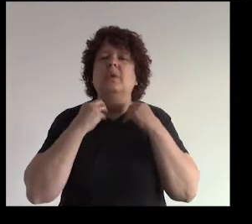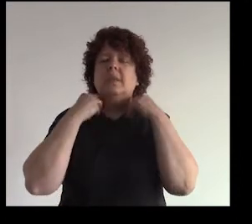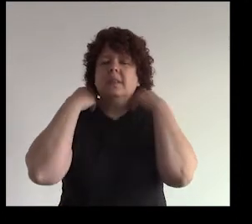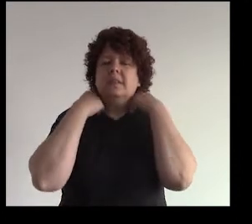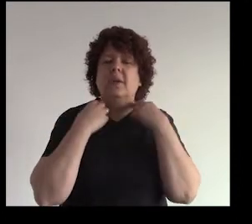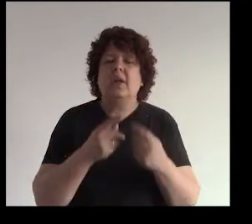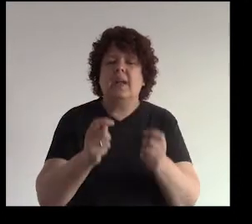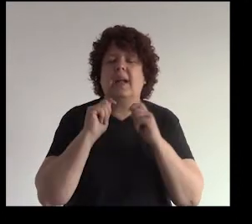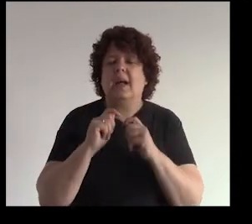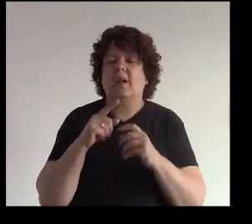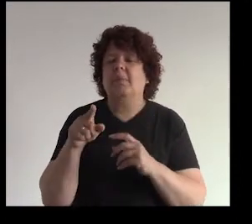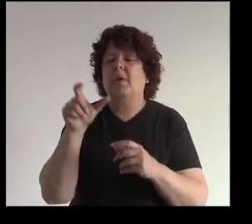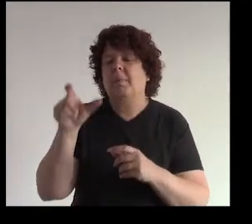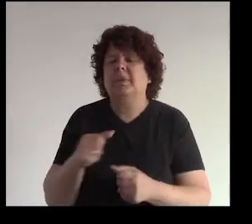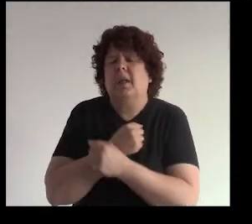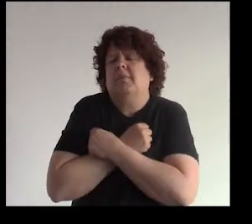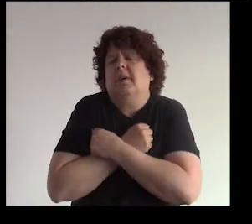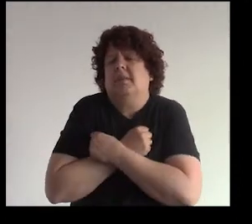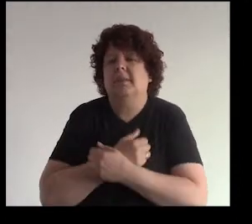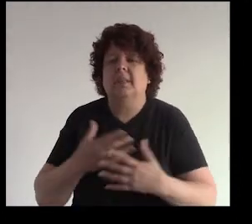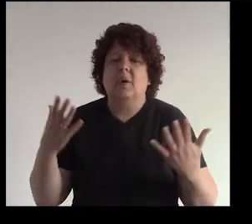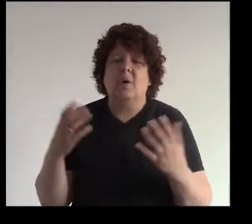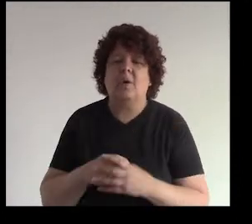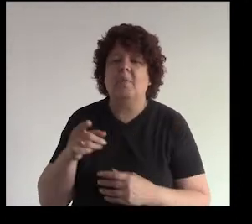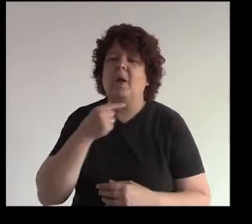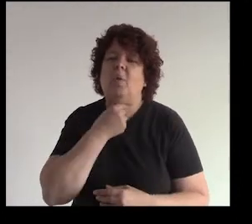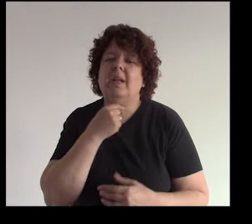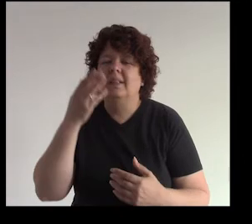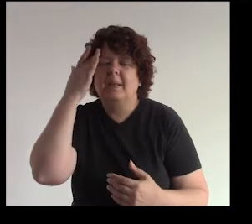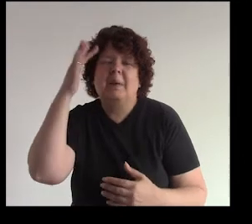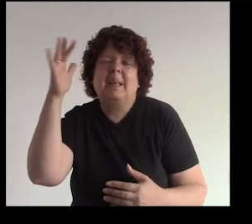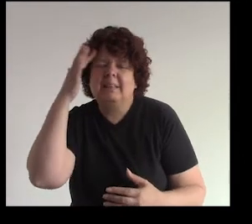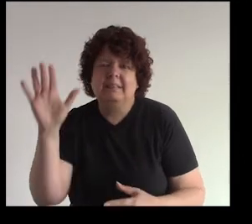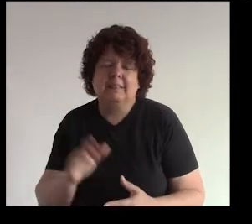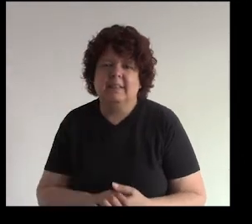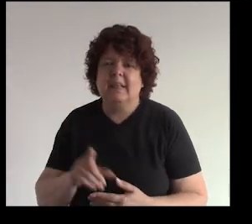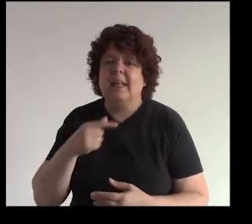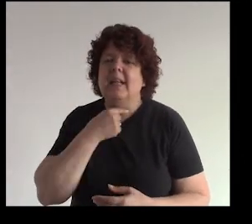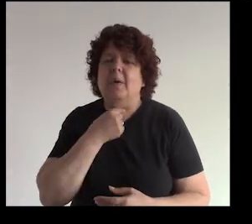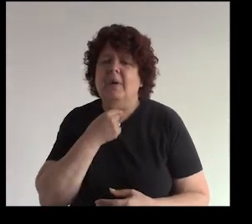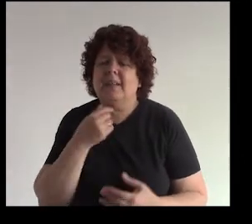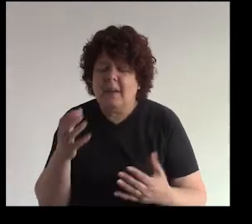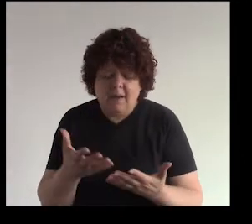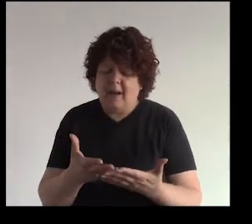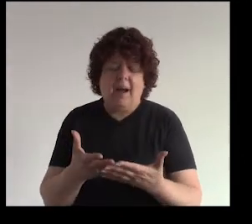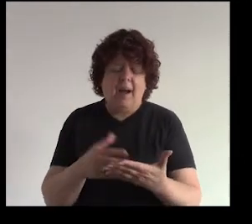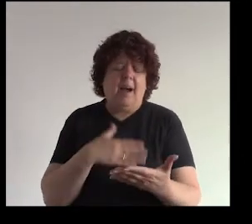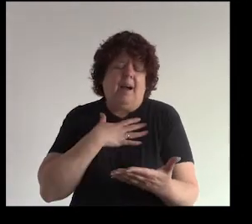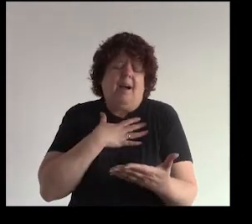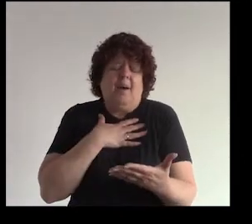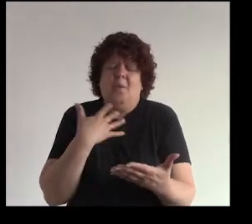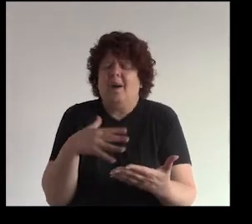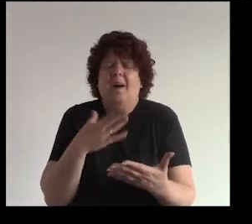que era un regalo muy especial para un ser querido y para su abuelita no sé imagínate y la abuelita como se